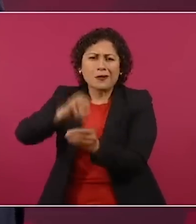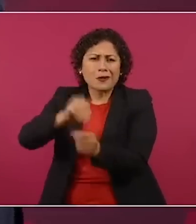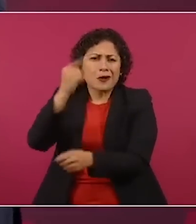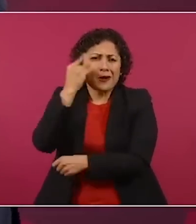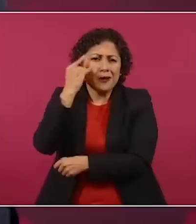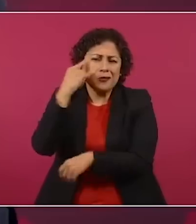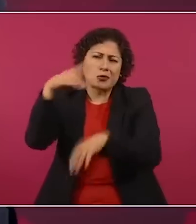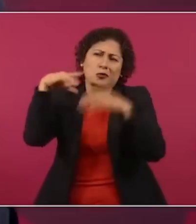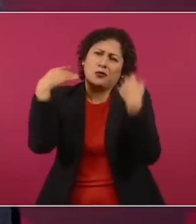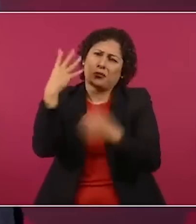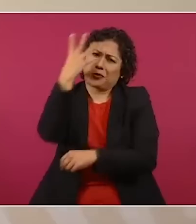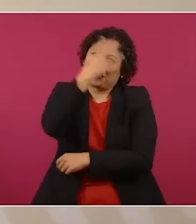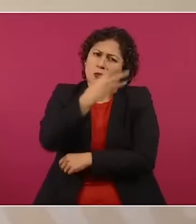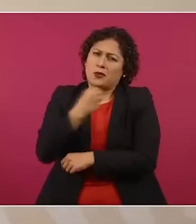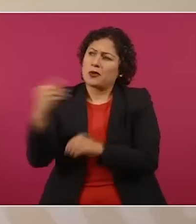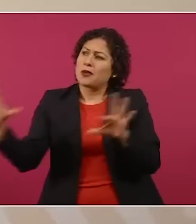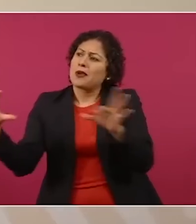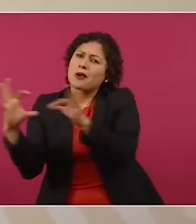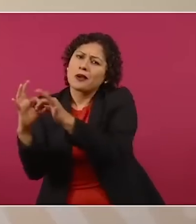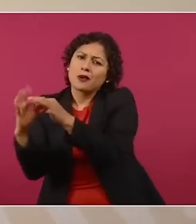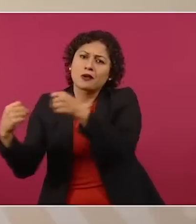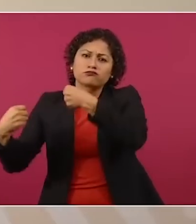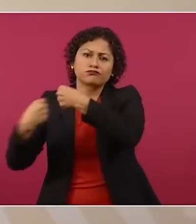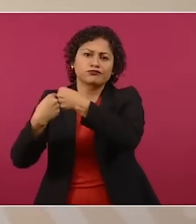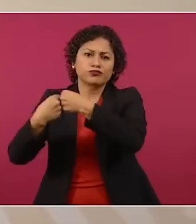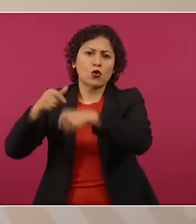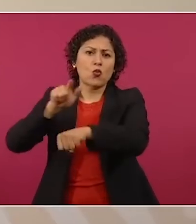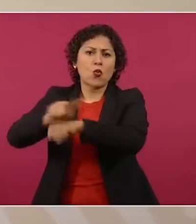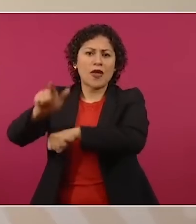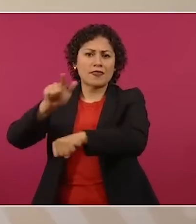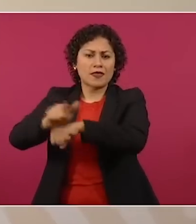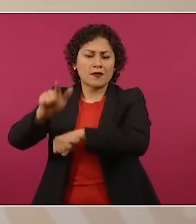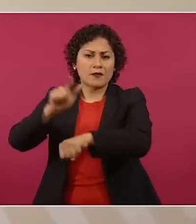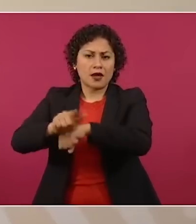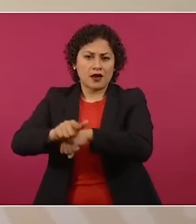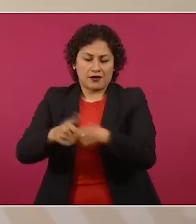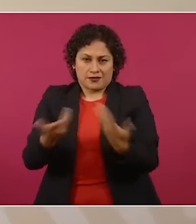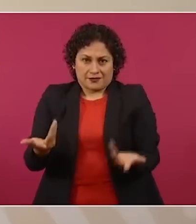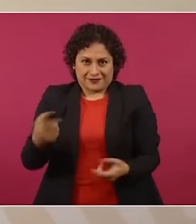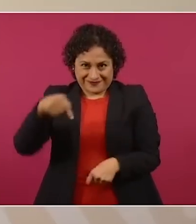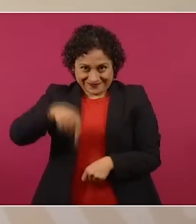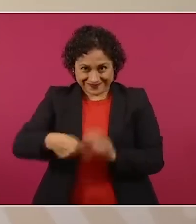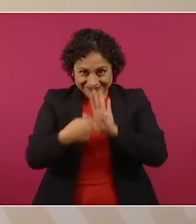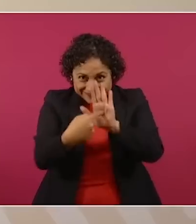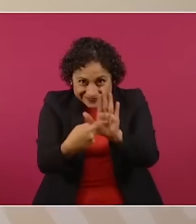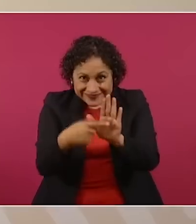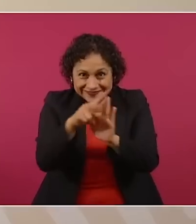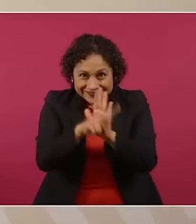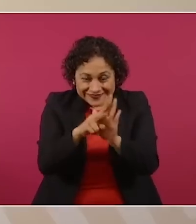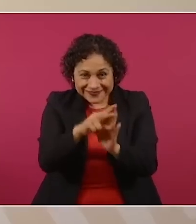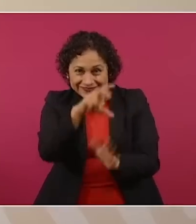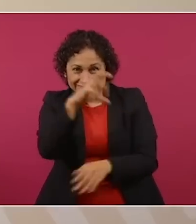a Guatemala, lo que hemos visto aquí, de Calakmul,